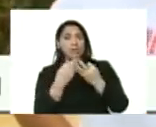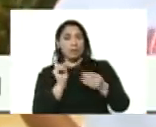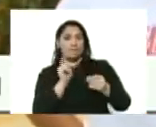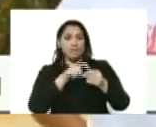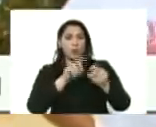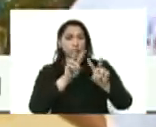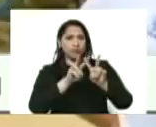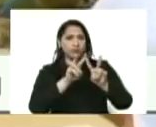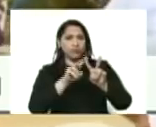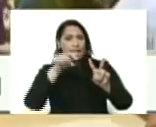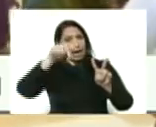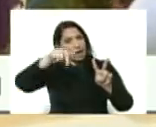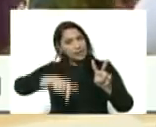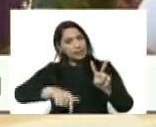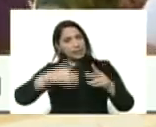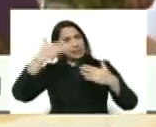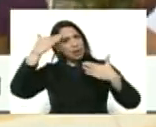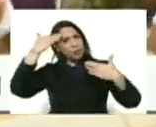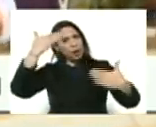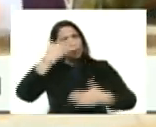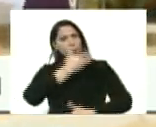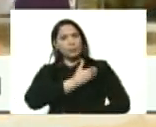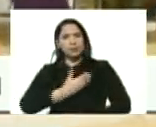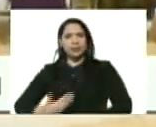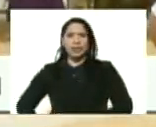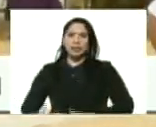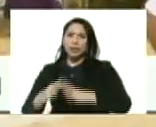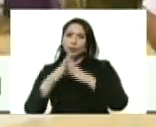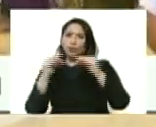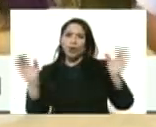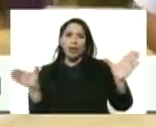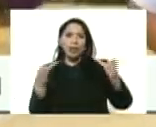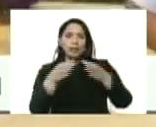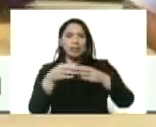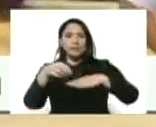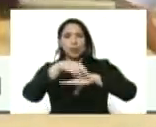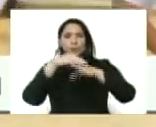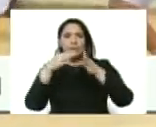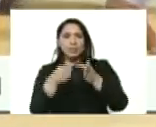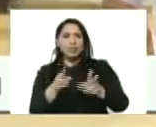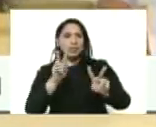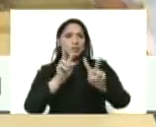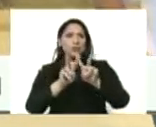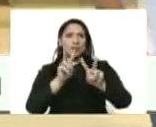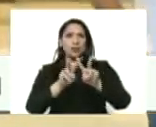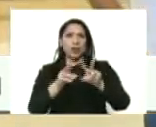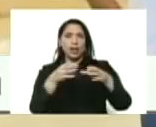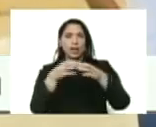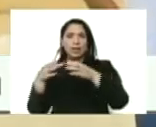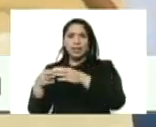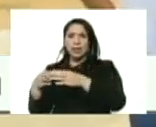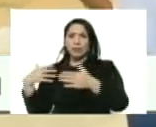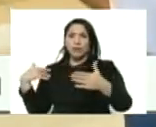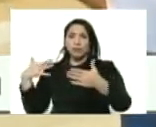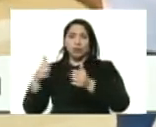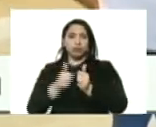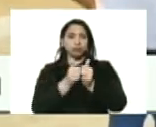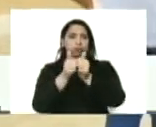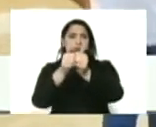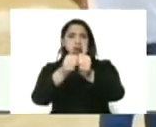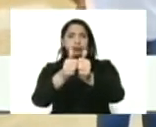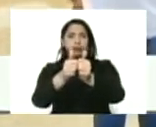Venezuela. Desde aquí le saludamos presidente y a todo el equipo el ministro Villarroel su equipo que ha venido a acompañarnos el